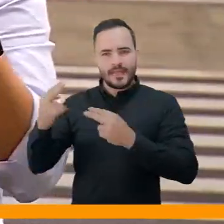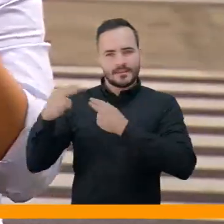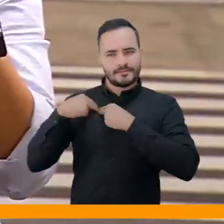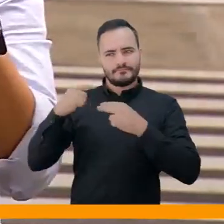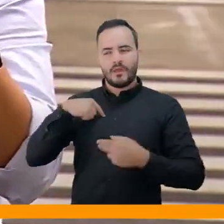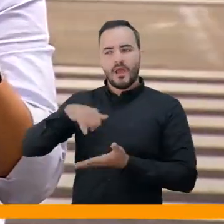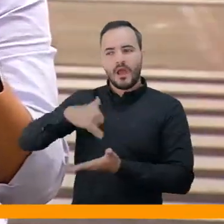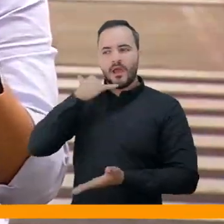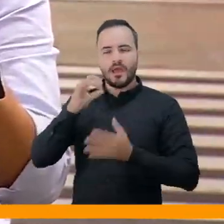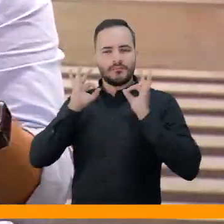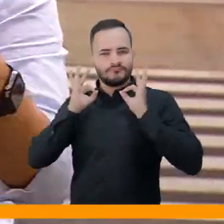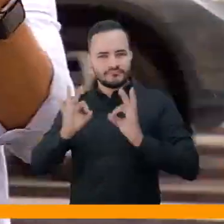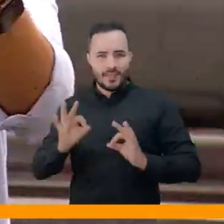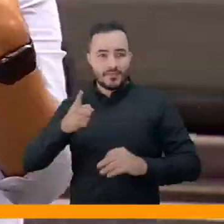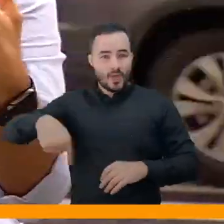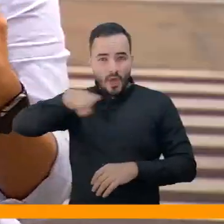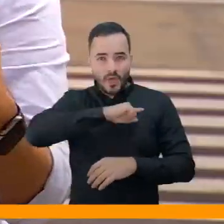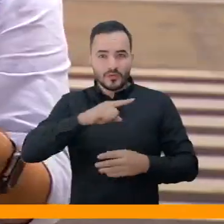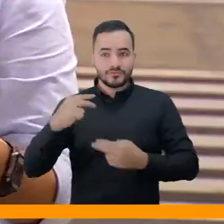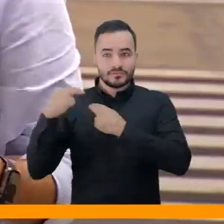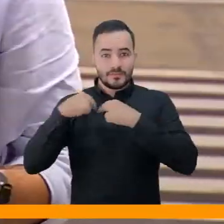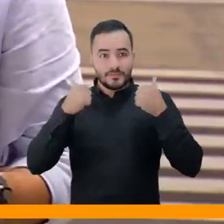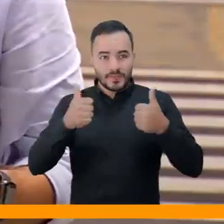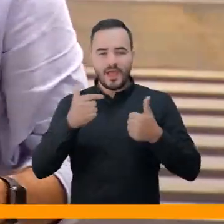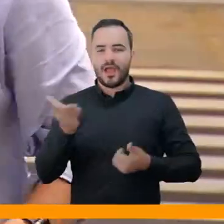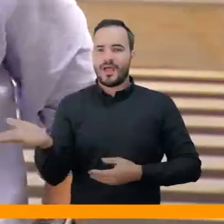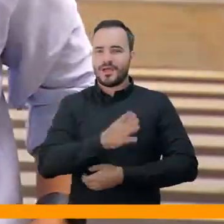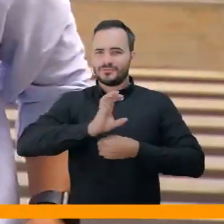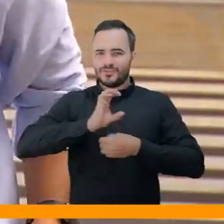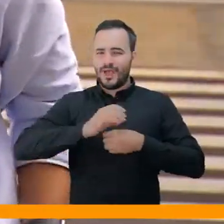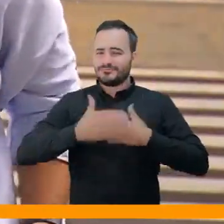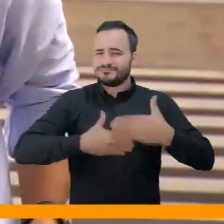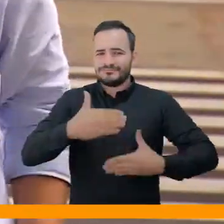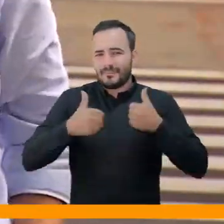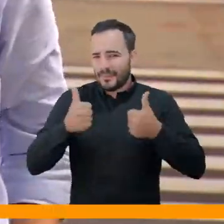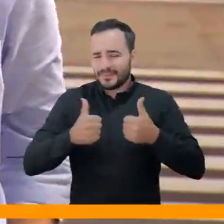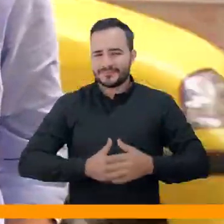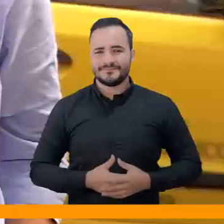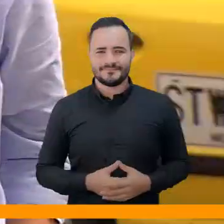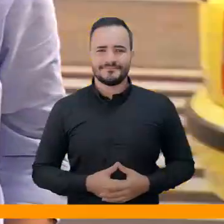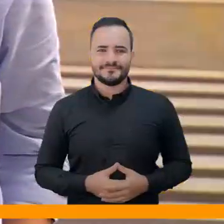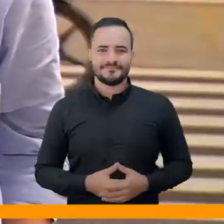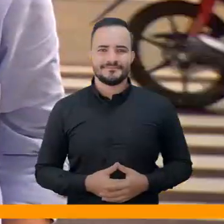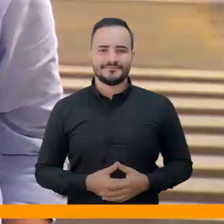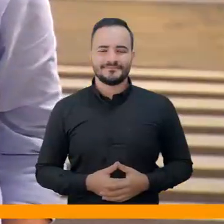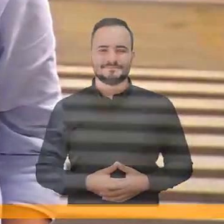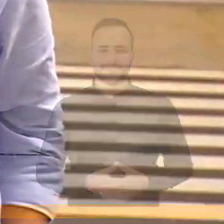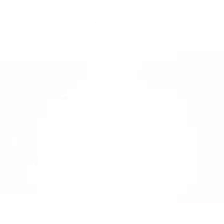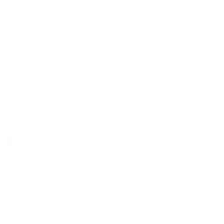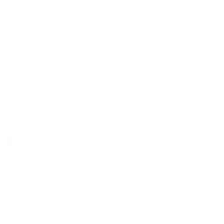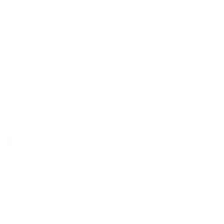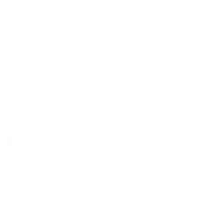herramienta que nos protege. Juntos somos corresponsables de su uso y del bienestar de la ciudad.